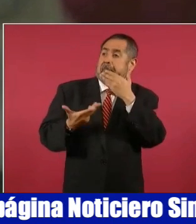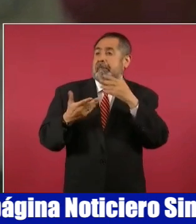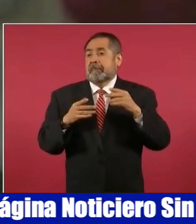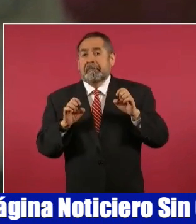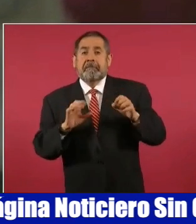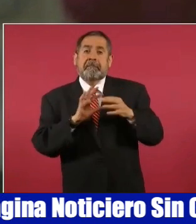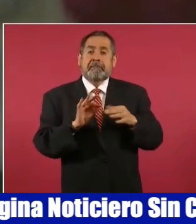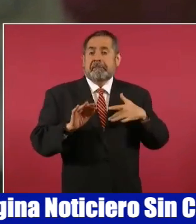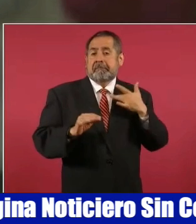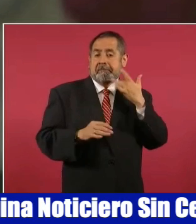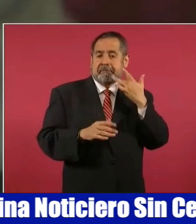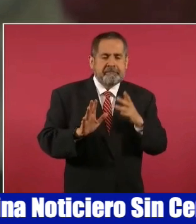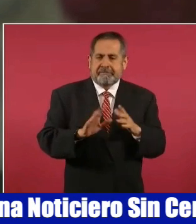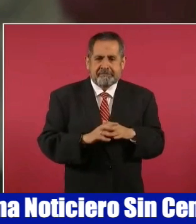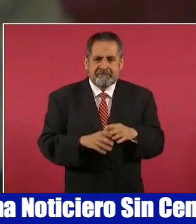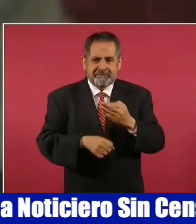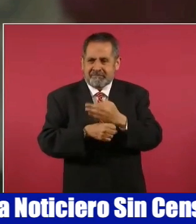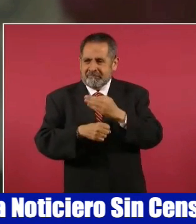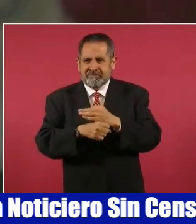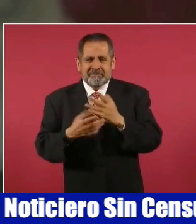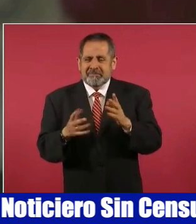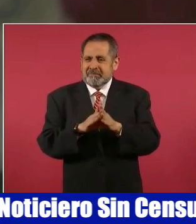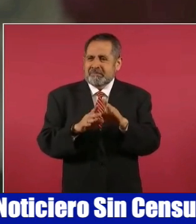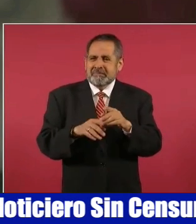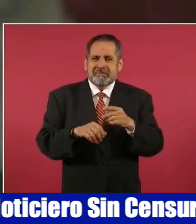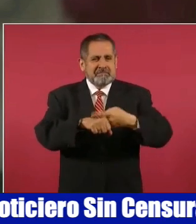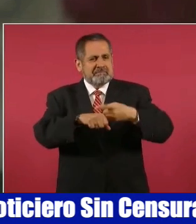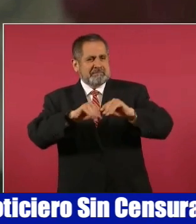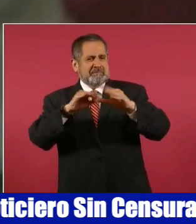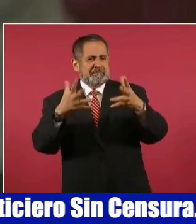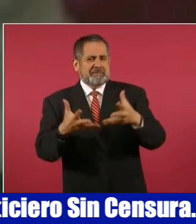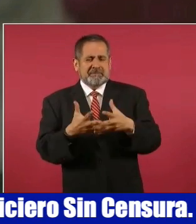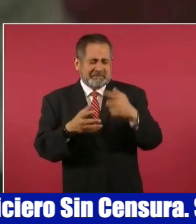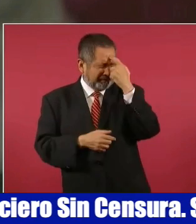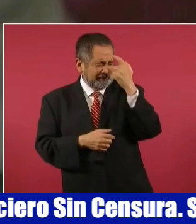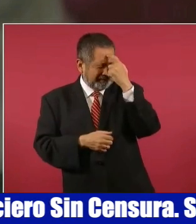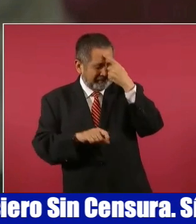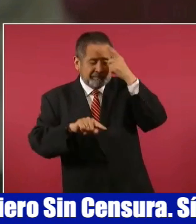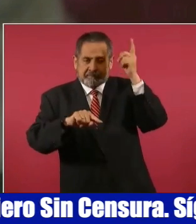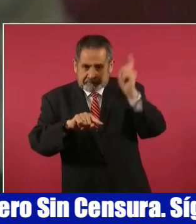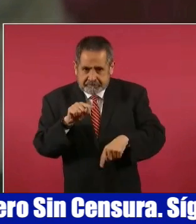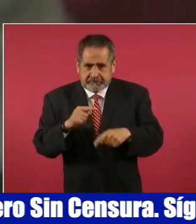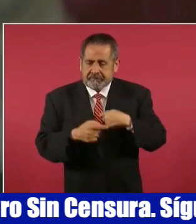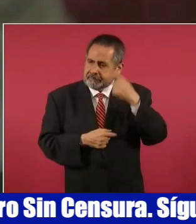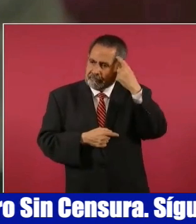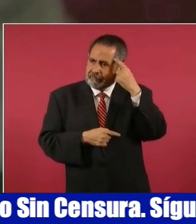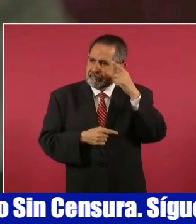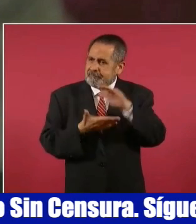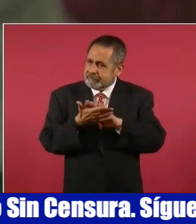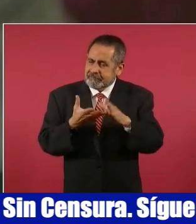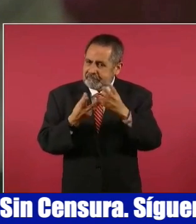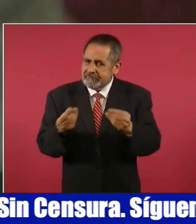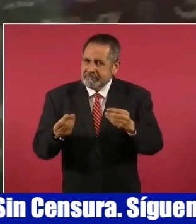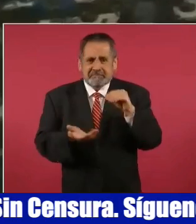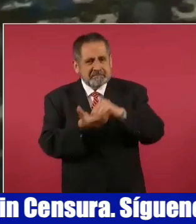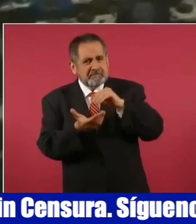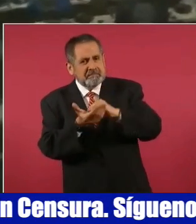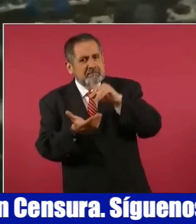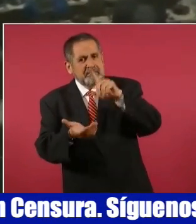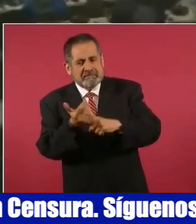alocución con esta pandemia irracional que no hemos podido exterminar, porque precisamente